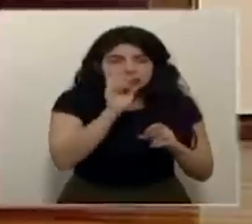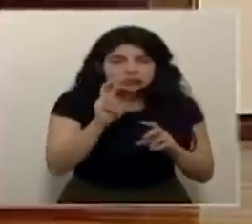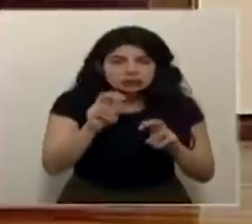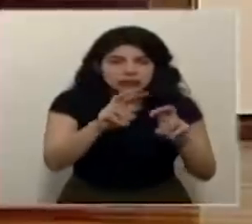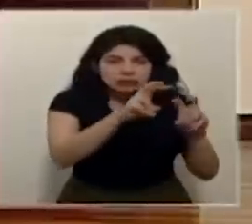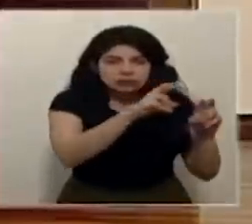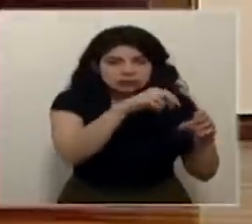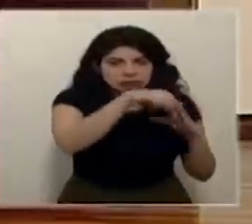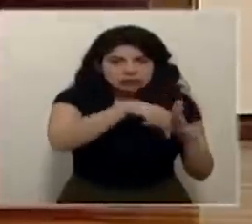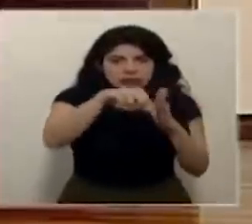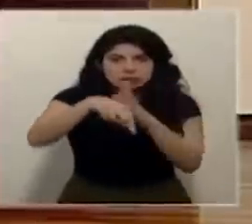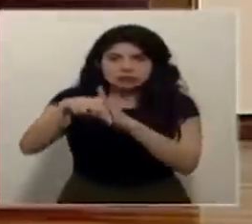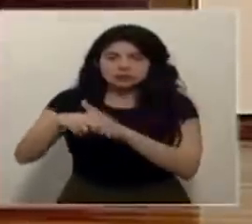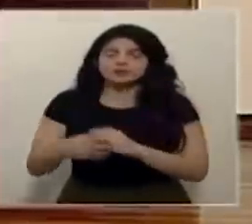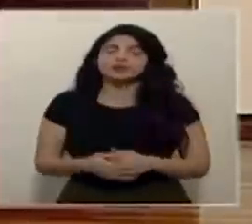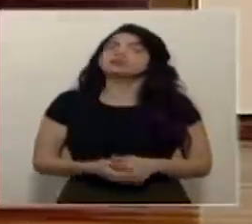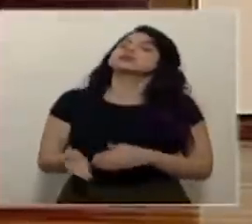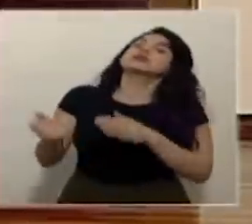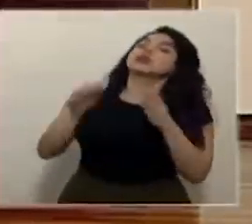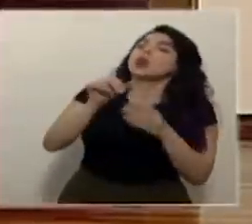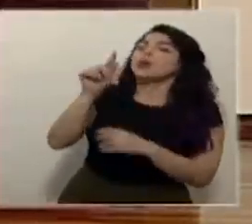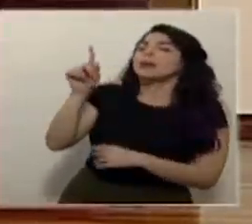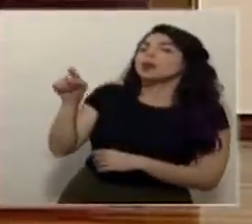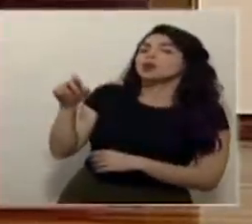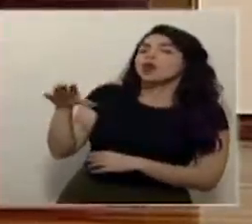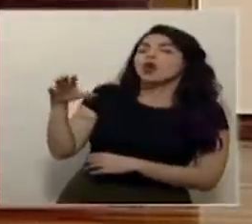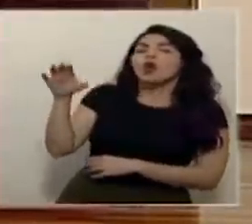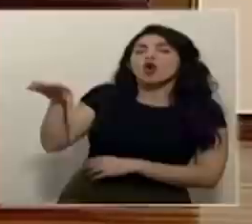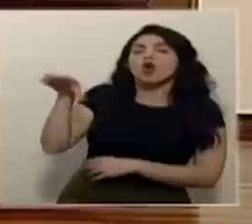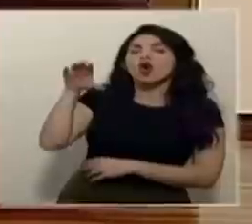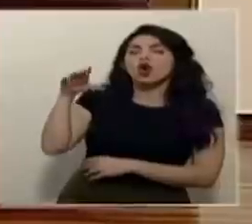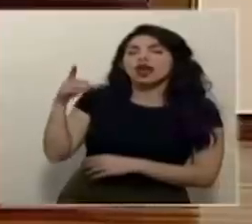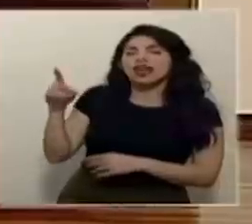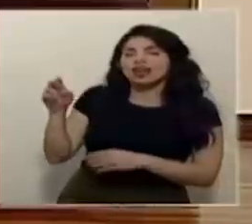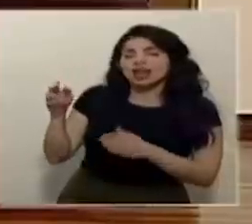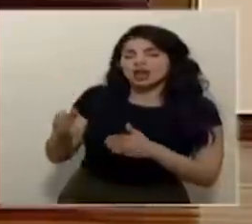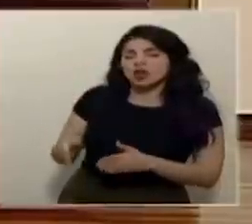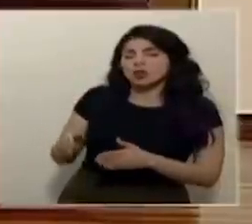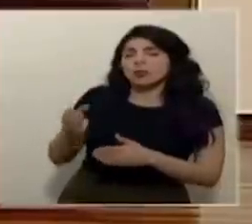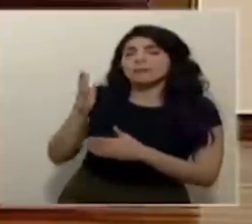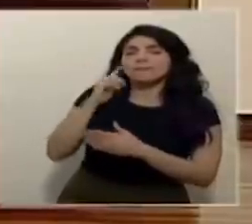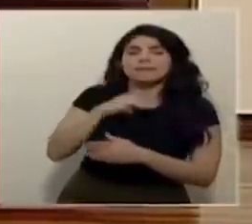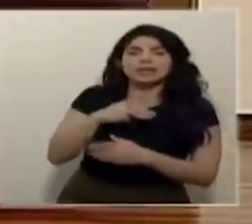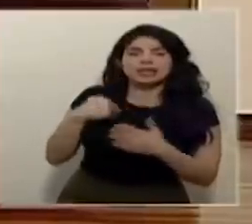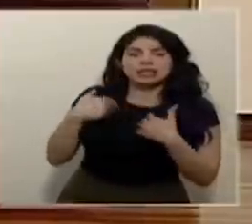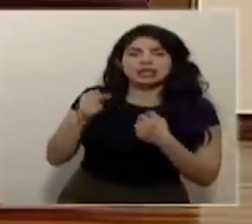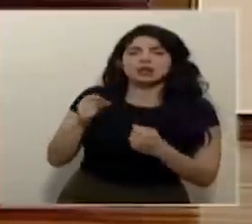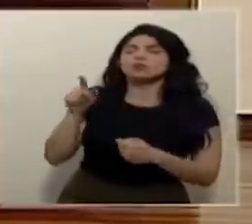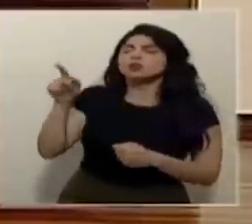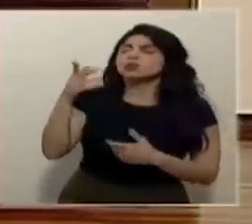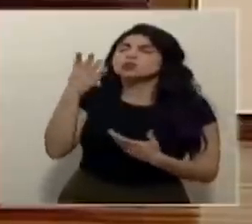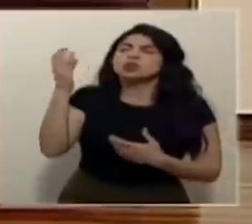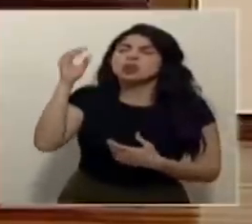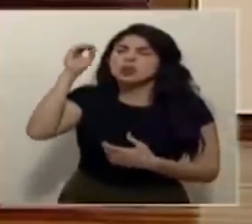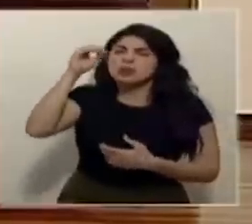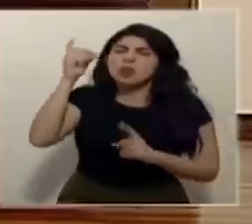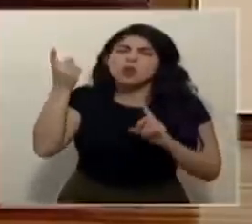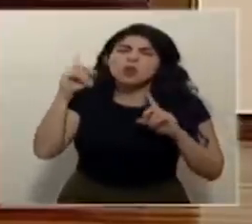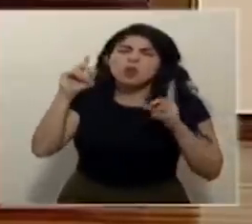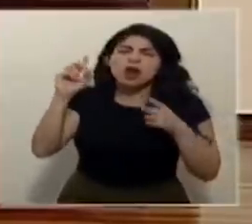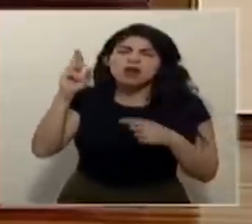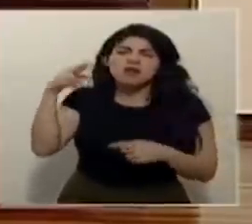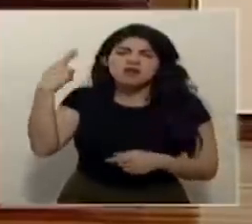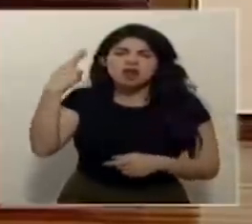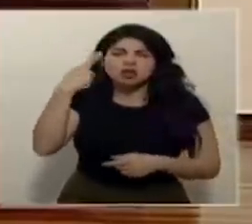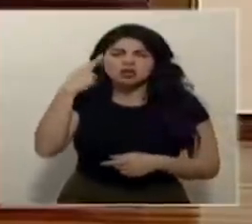consulta la realiza el periódico El Coronadeño para el Ministro de Salud ¿a qué considera usted que se debe este cambio tan